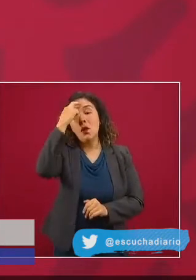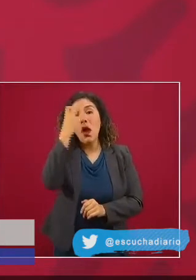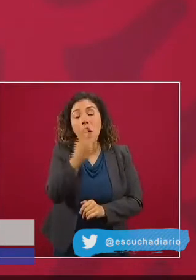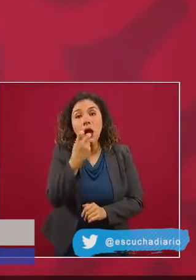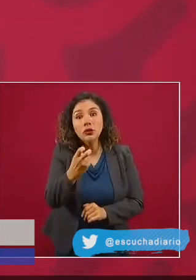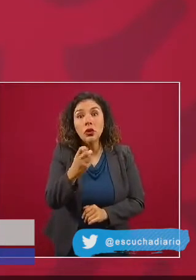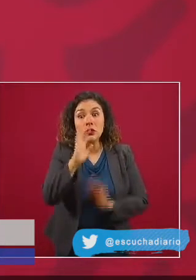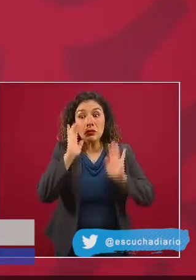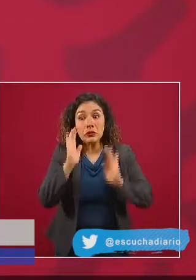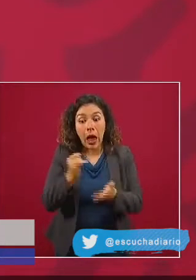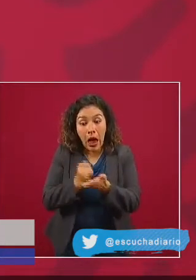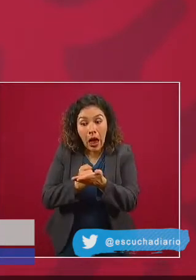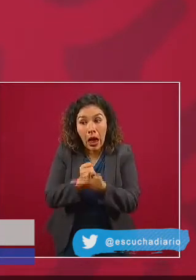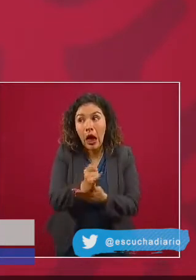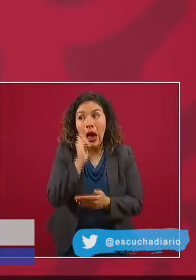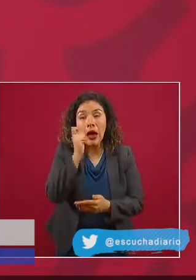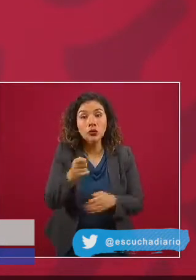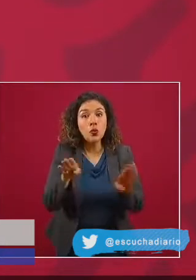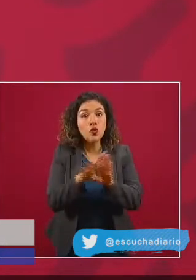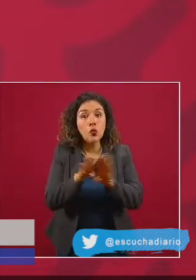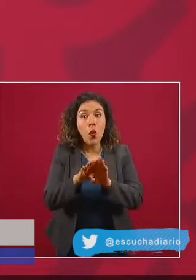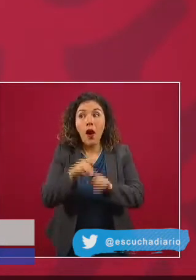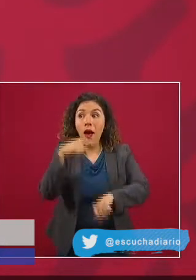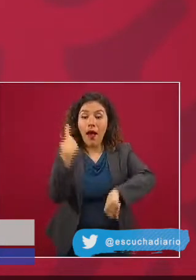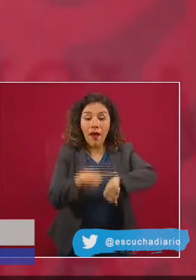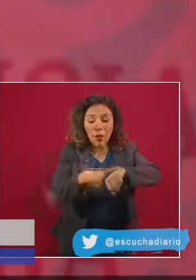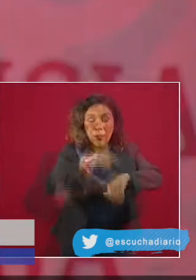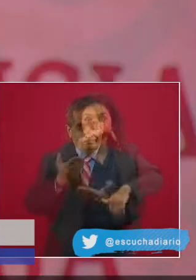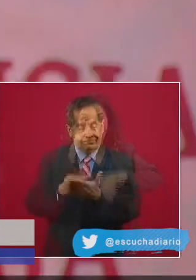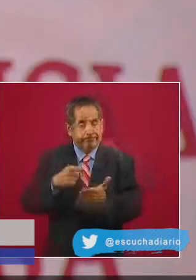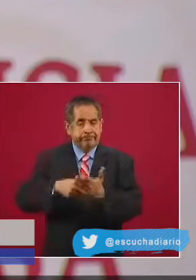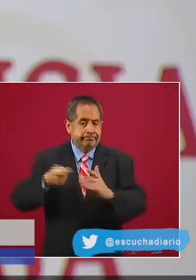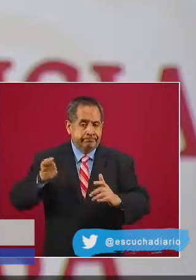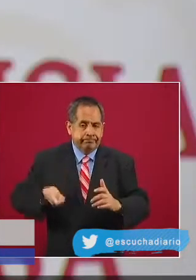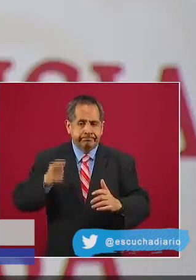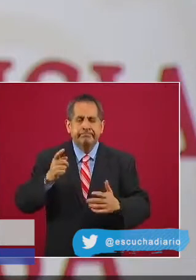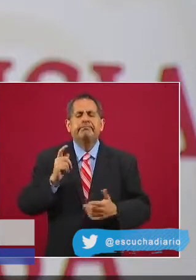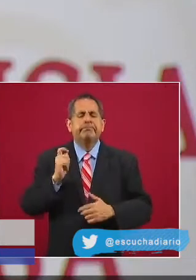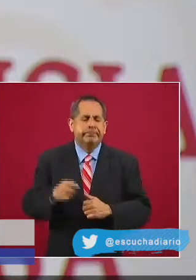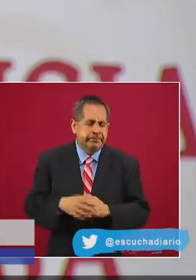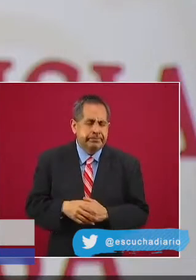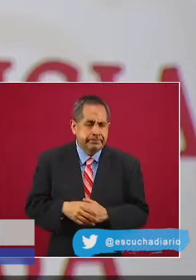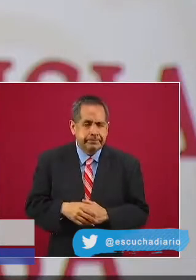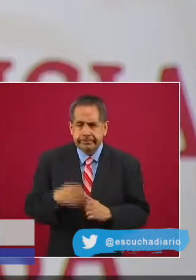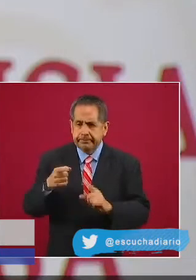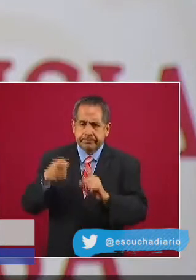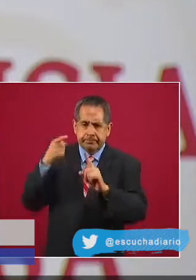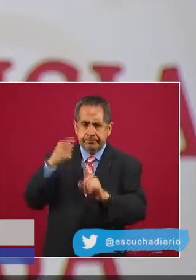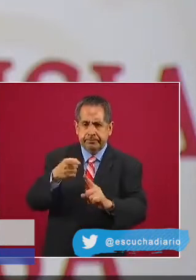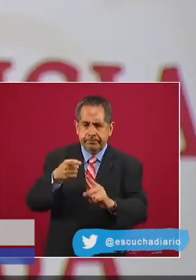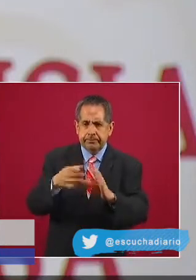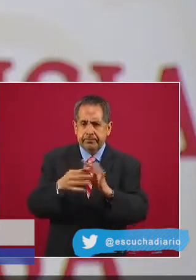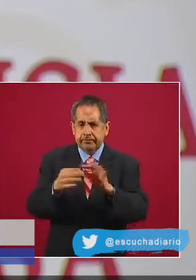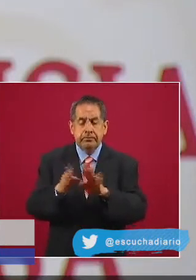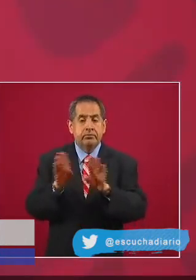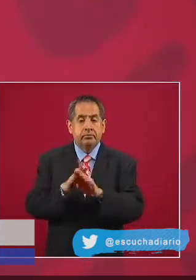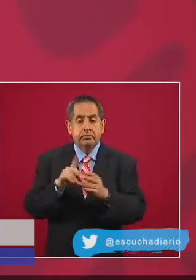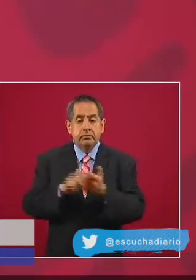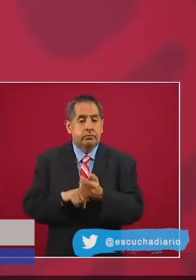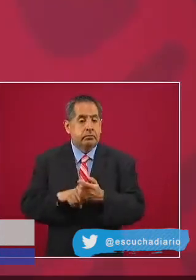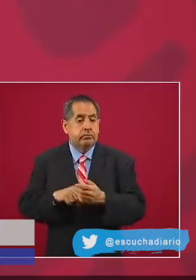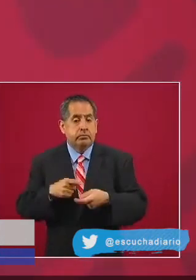eso en ningún momento ha significado que termina la epidemia El funcionario ya estuvo presente en la reunión por la mañana con el presidente El